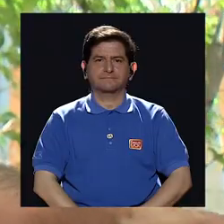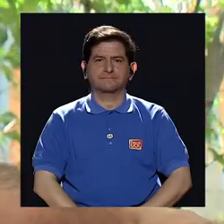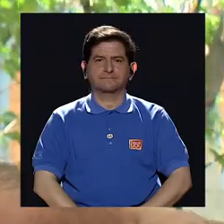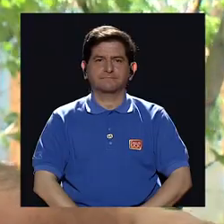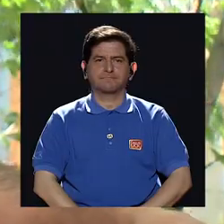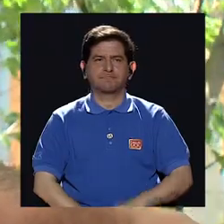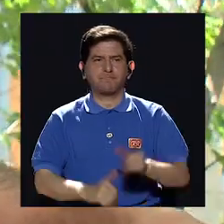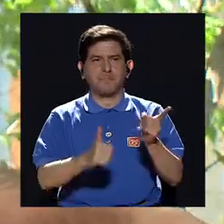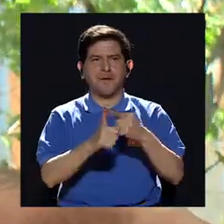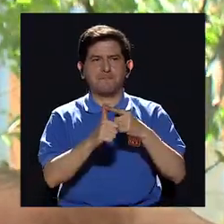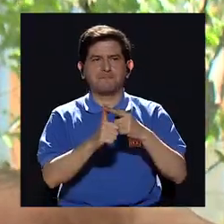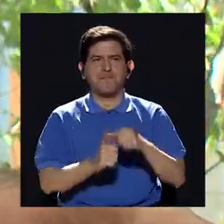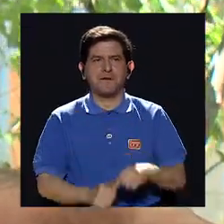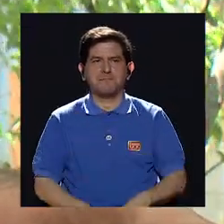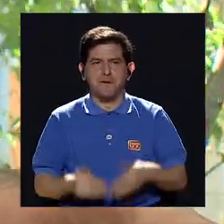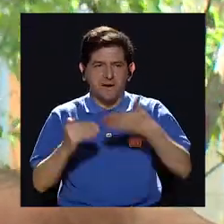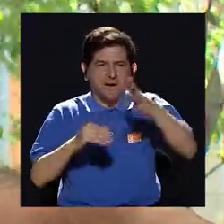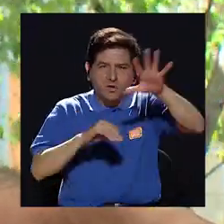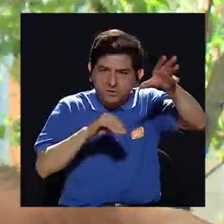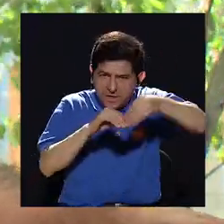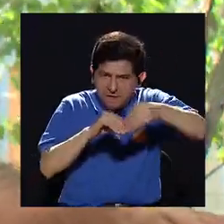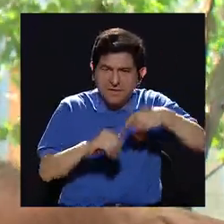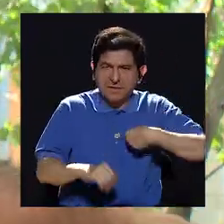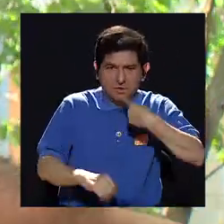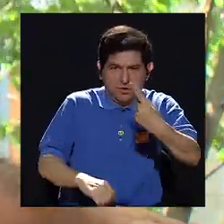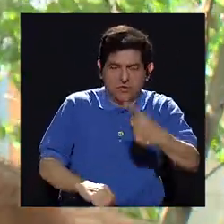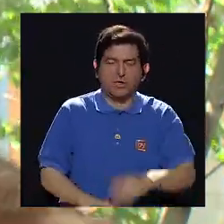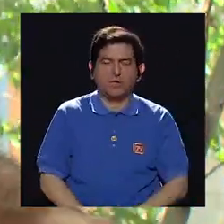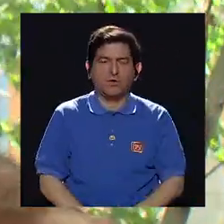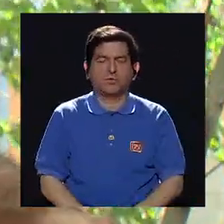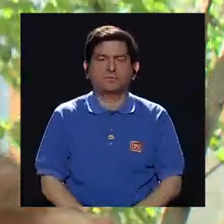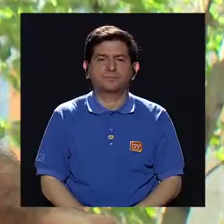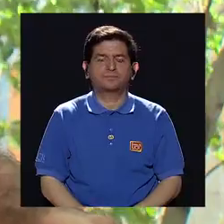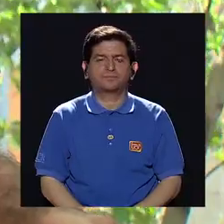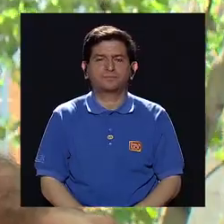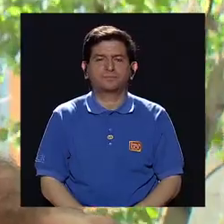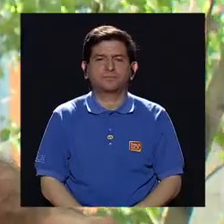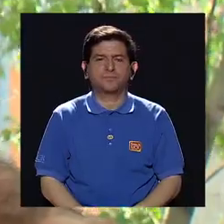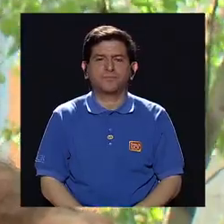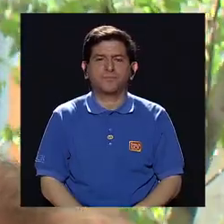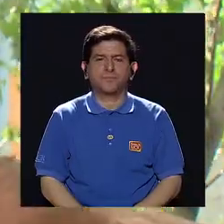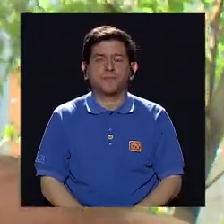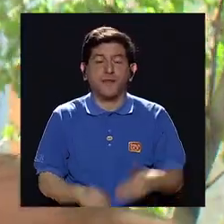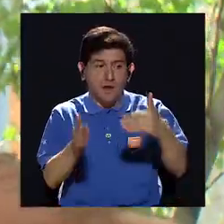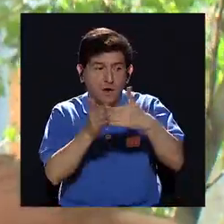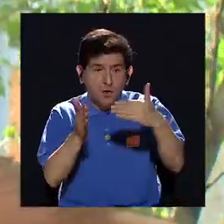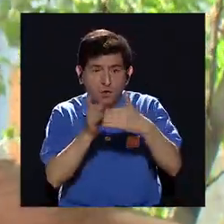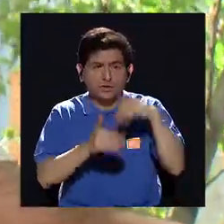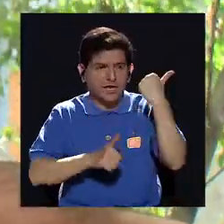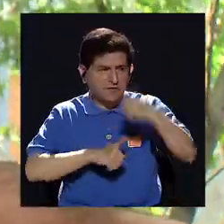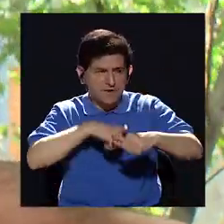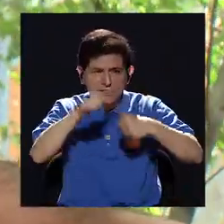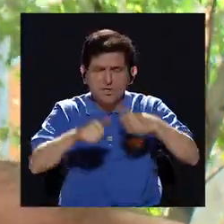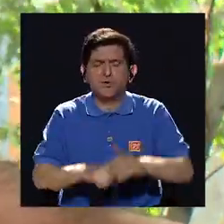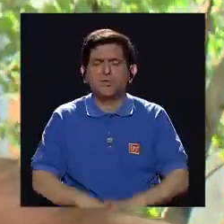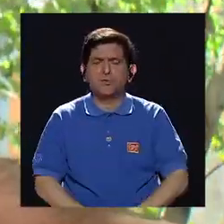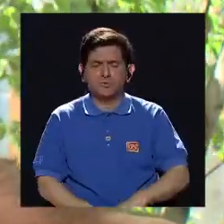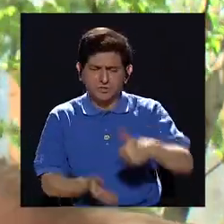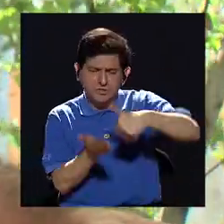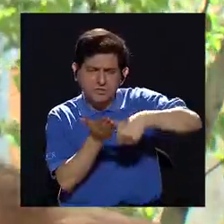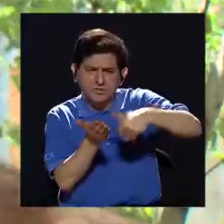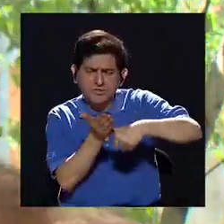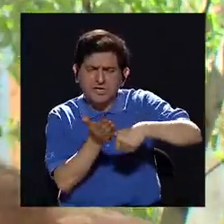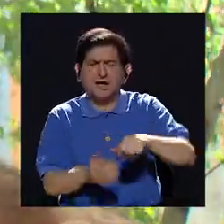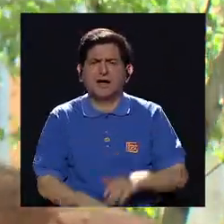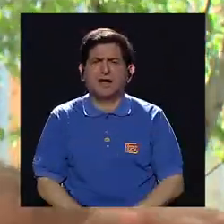Una primera acotación que yo diría es que el regreso de las contiendas electorales en Centroamérica